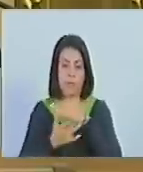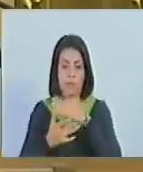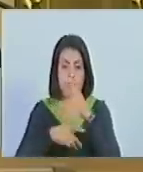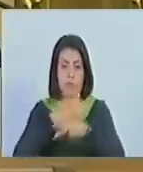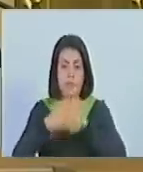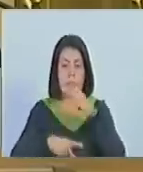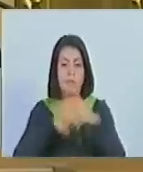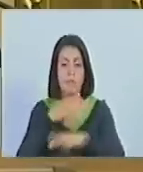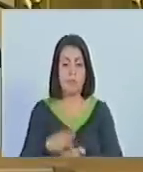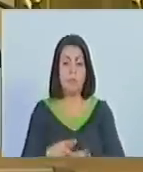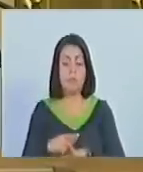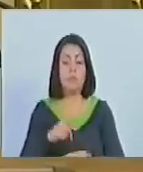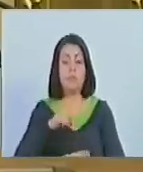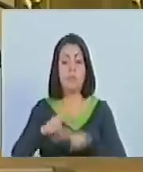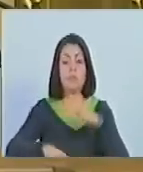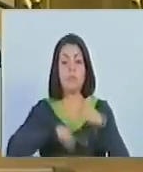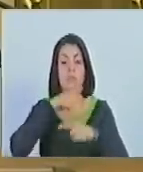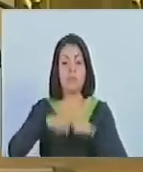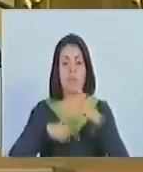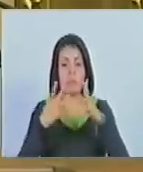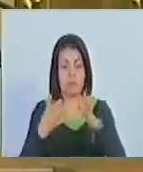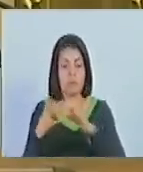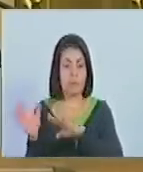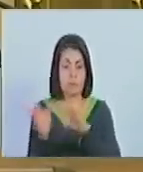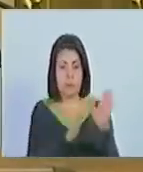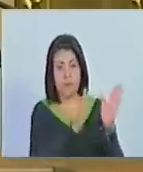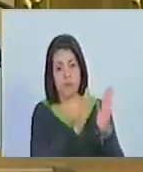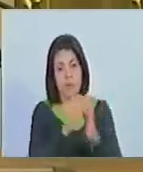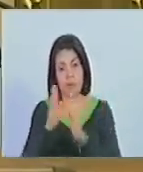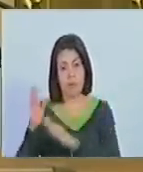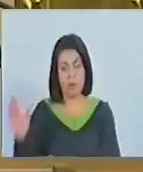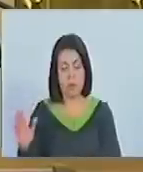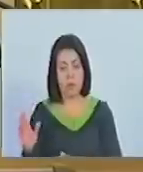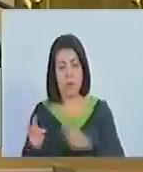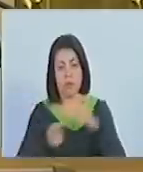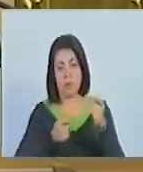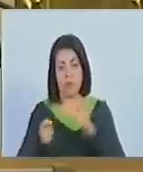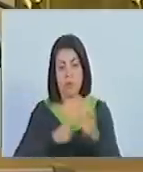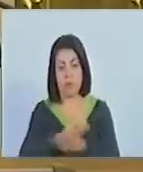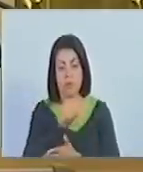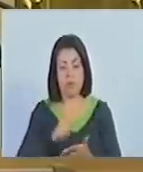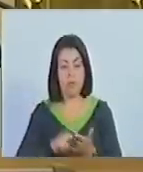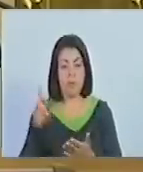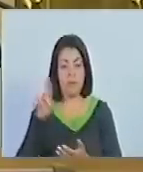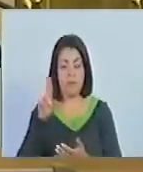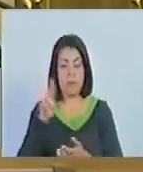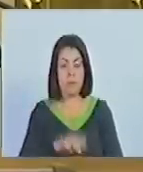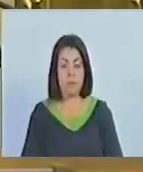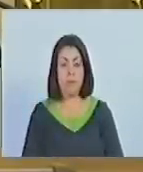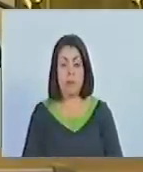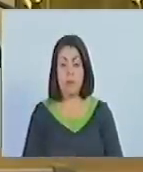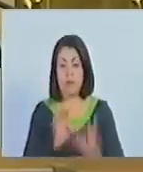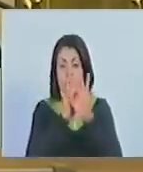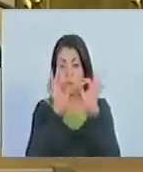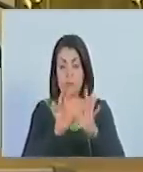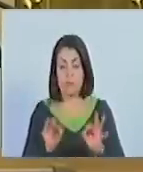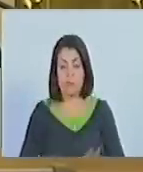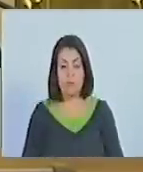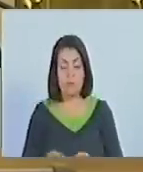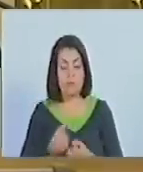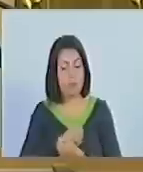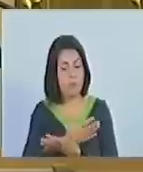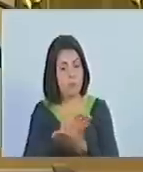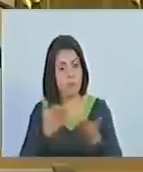proceso de ciclo comunal. Nueve, coordinar con la Contraloría General de la República mecanismos para